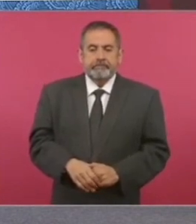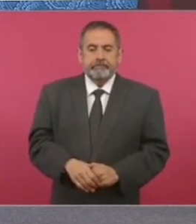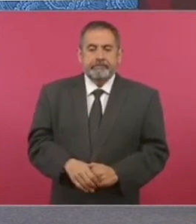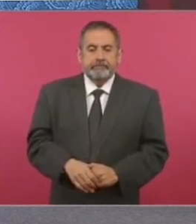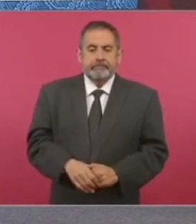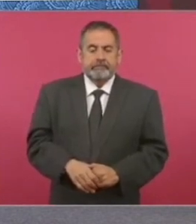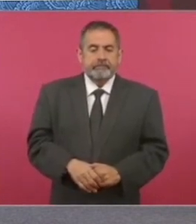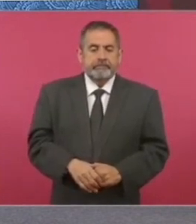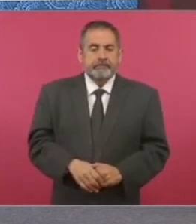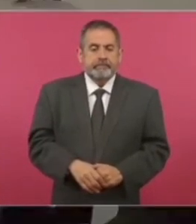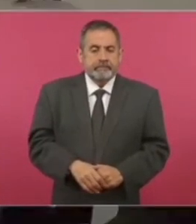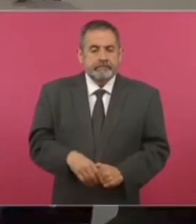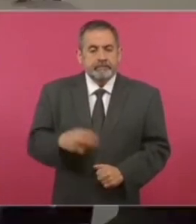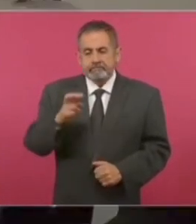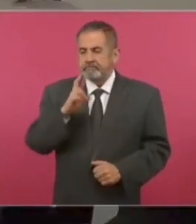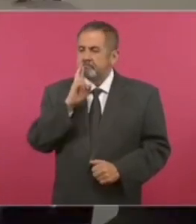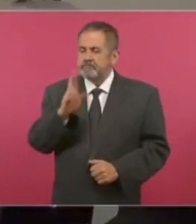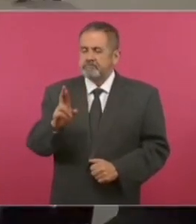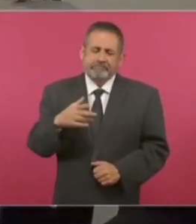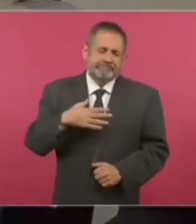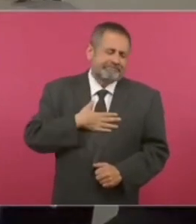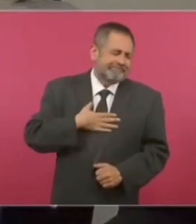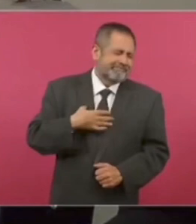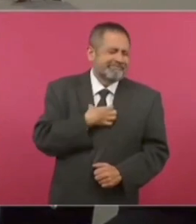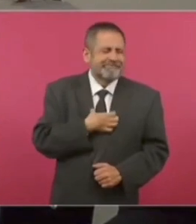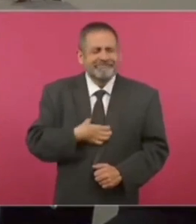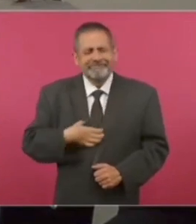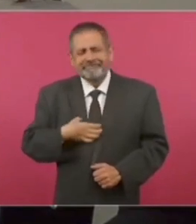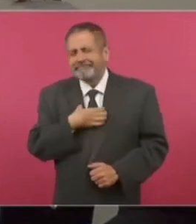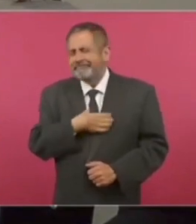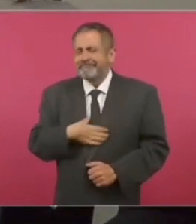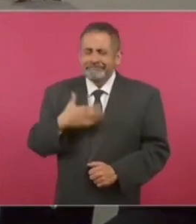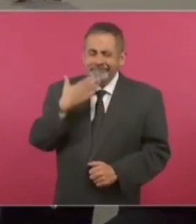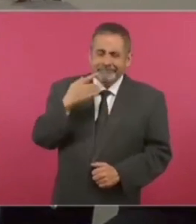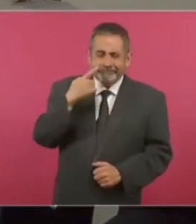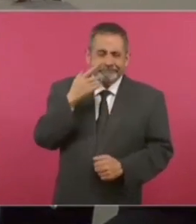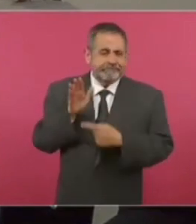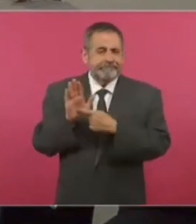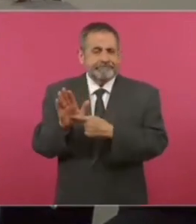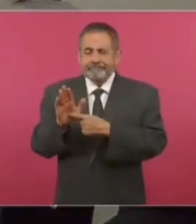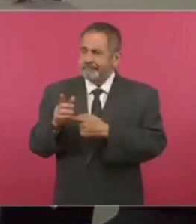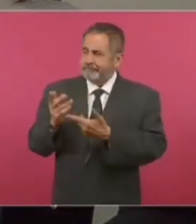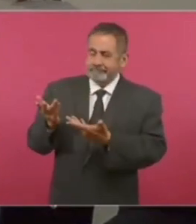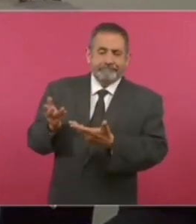Estos son los resultados que me tienen contento, que me tienen muy contento.